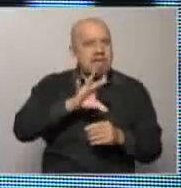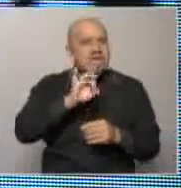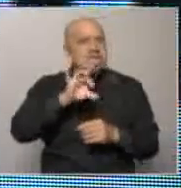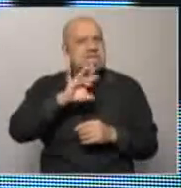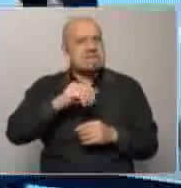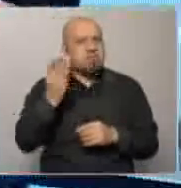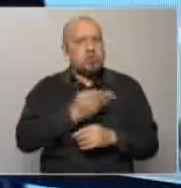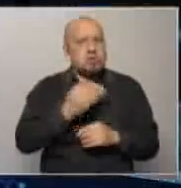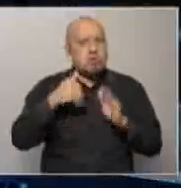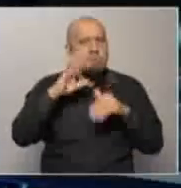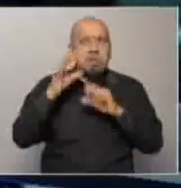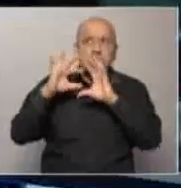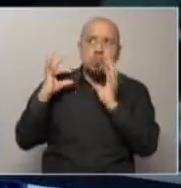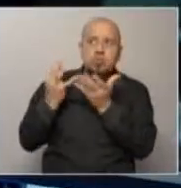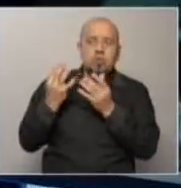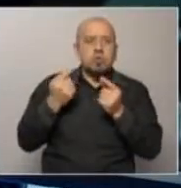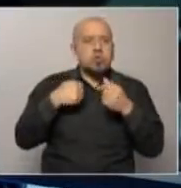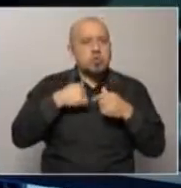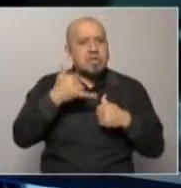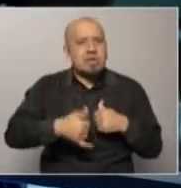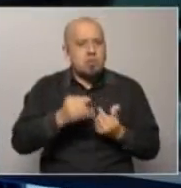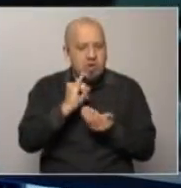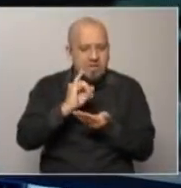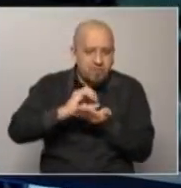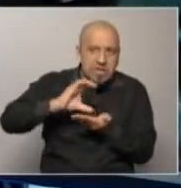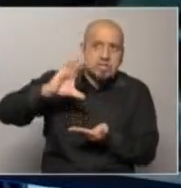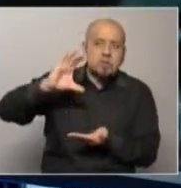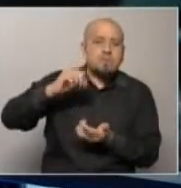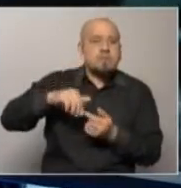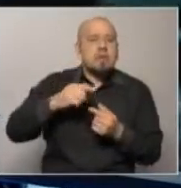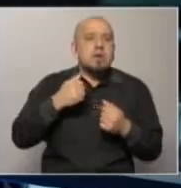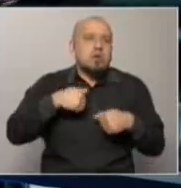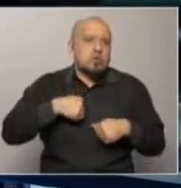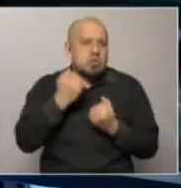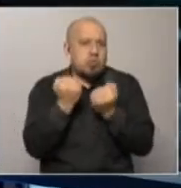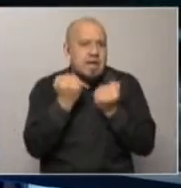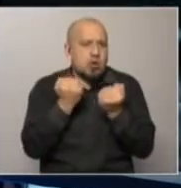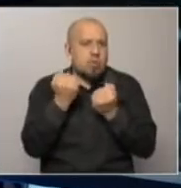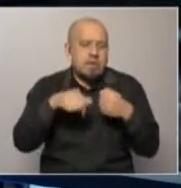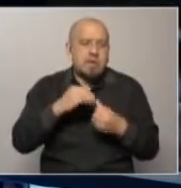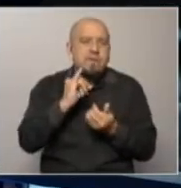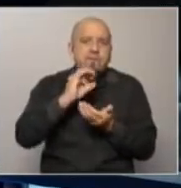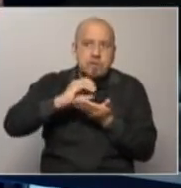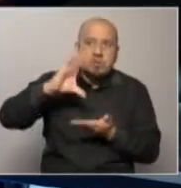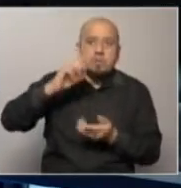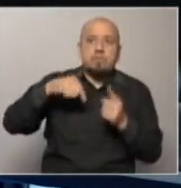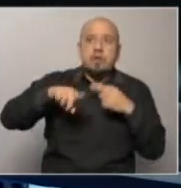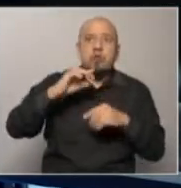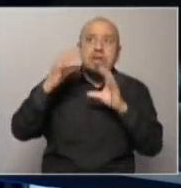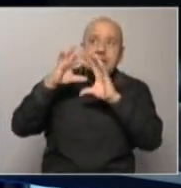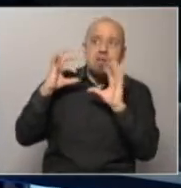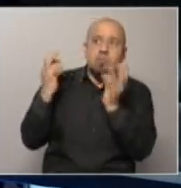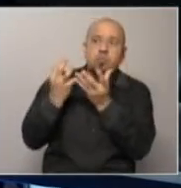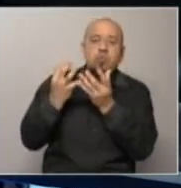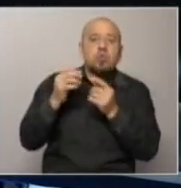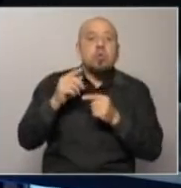de las inflaciones más altas del mundo tenemos una inflación realmente baja para nuestra historia porque somos una economía muy inflacionaria pero el mundo realmente la inflación es un problema casi que